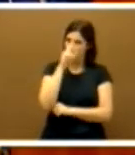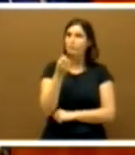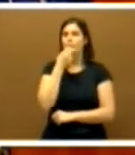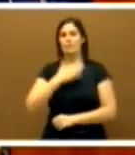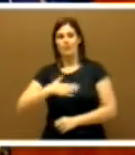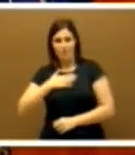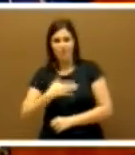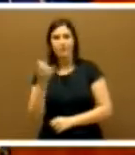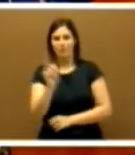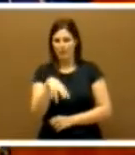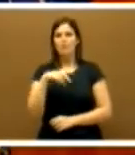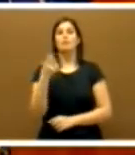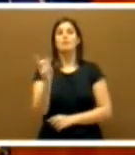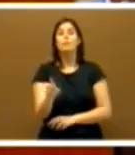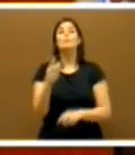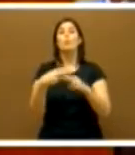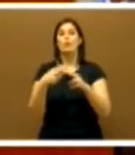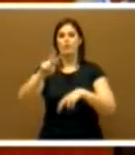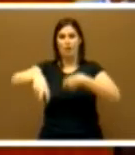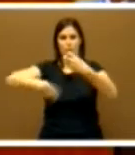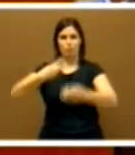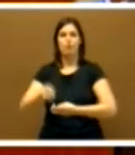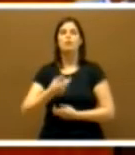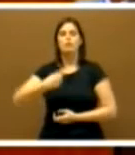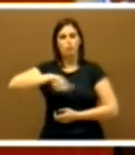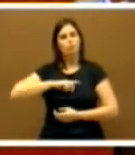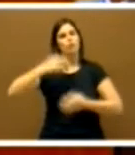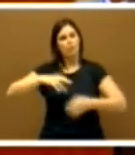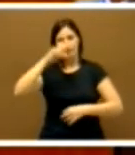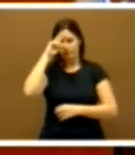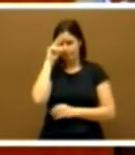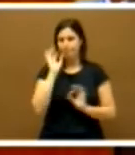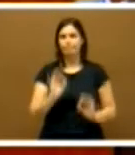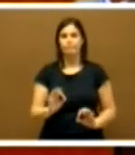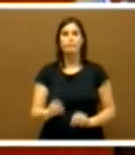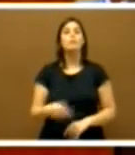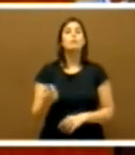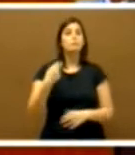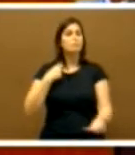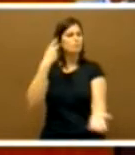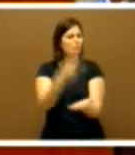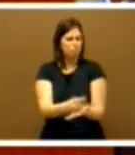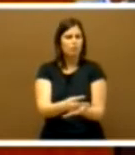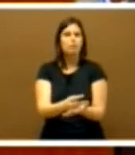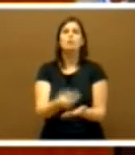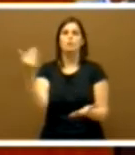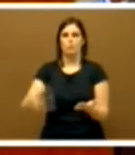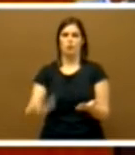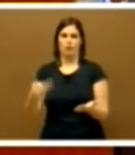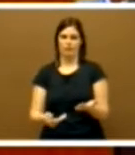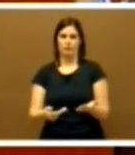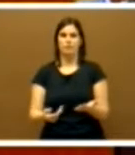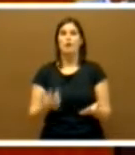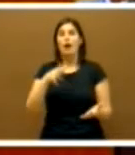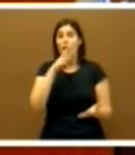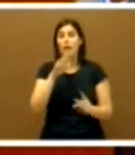y de la regeneración política. Son grandes los desafíos colectivos a los que nos enfrentamos. Vivimos